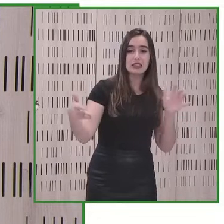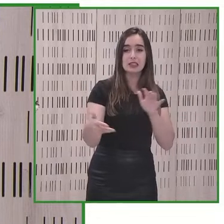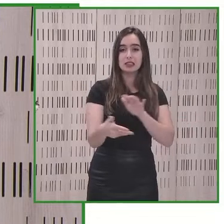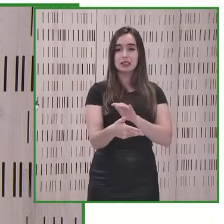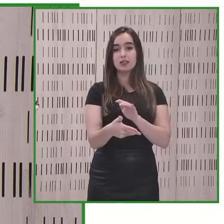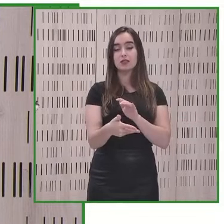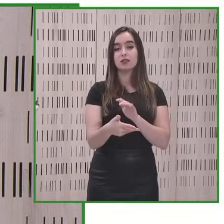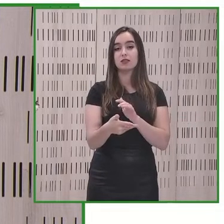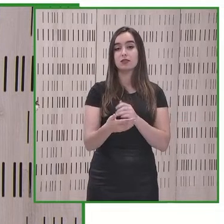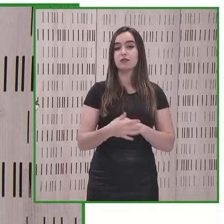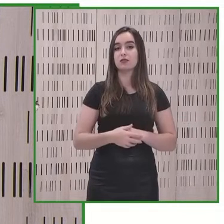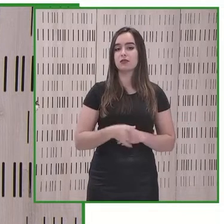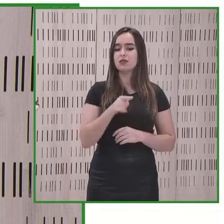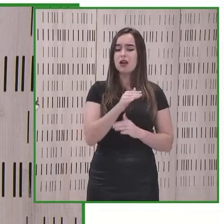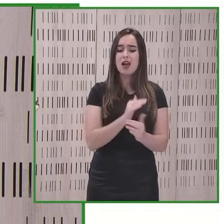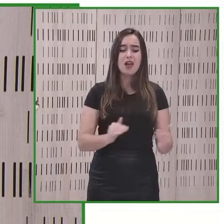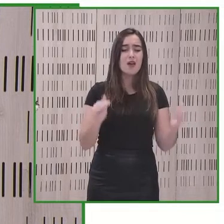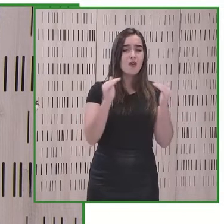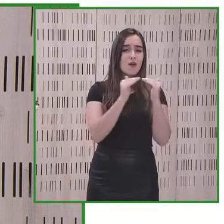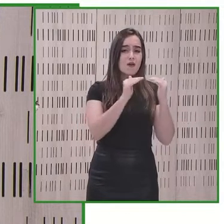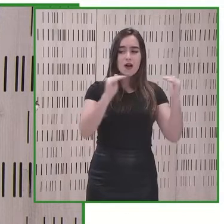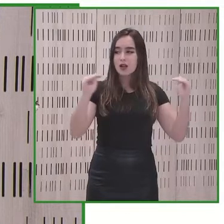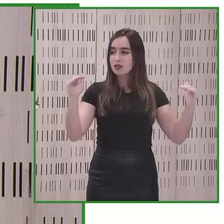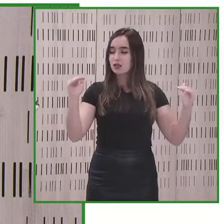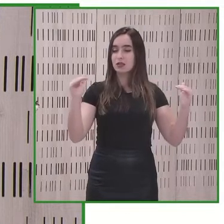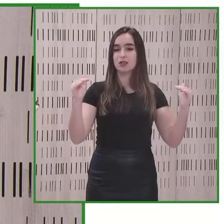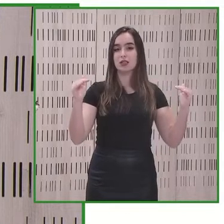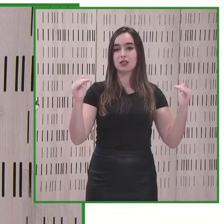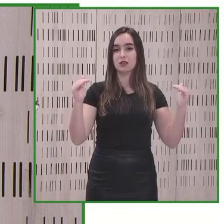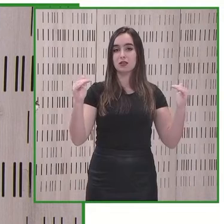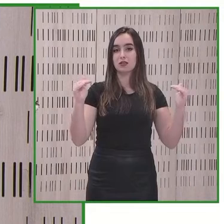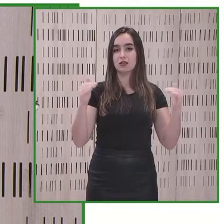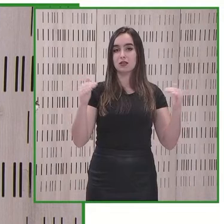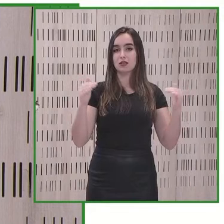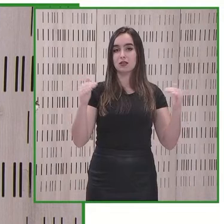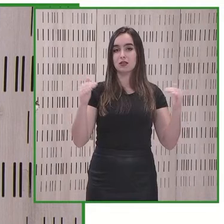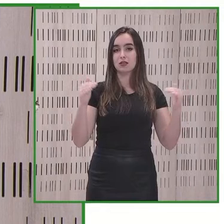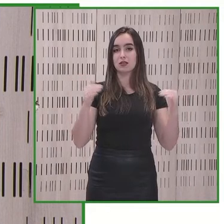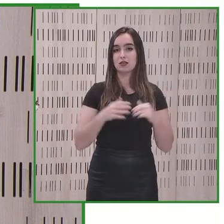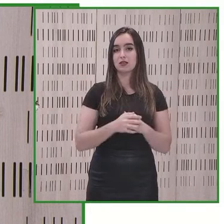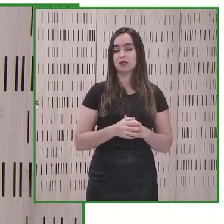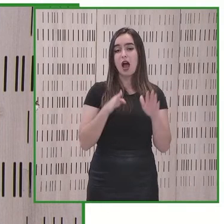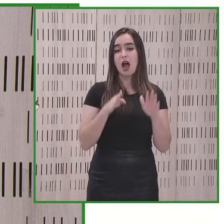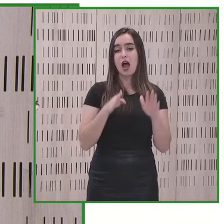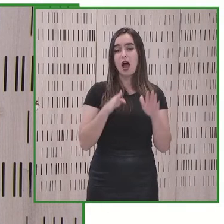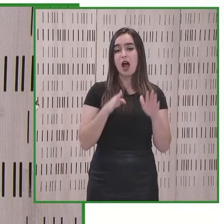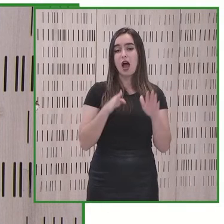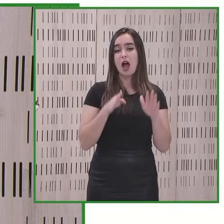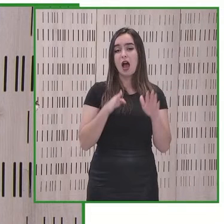tenga presente la igualdad tenga presente la sostenibilidad pasando por la accesibilidad fundación el